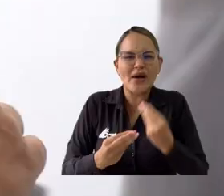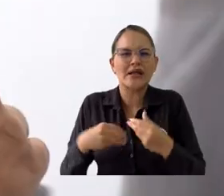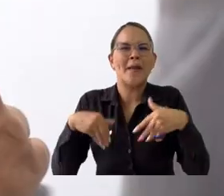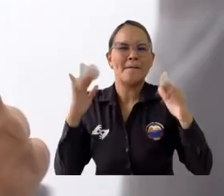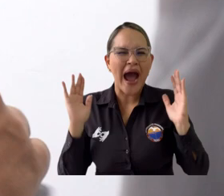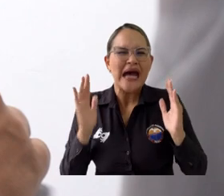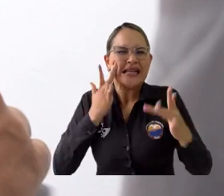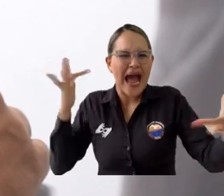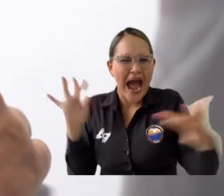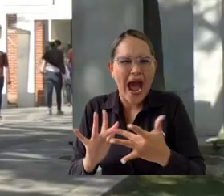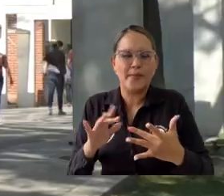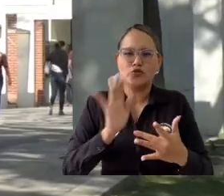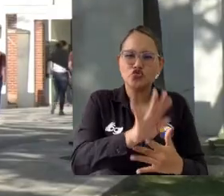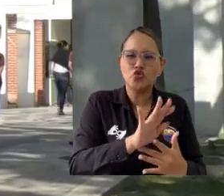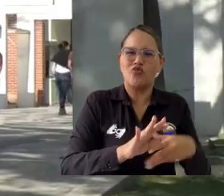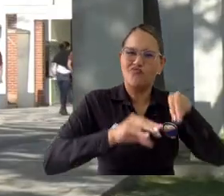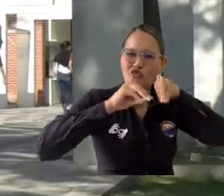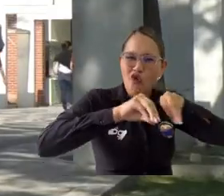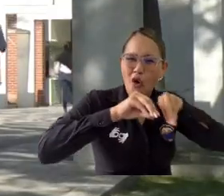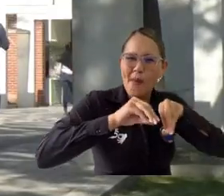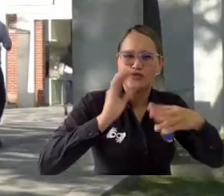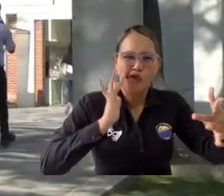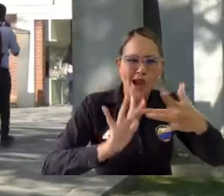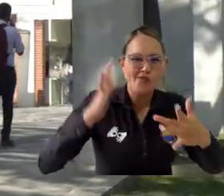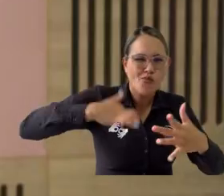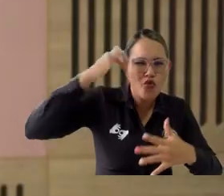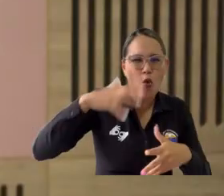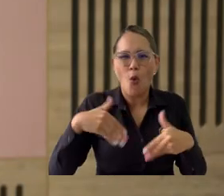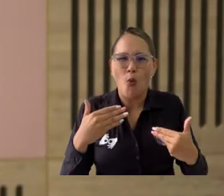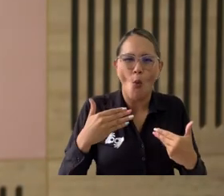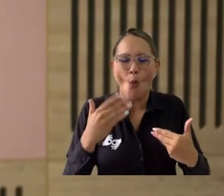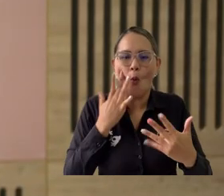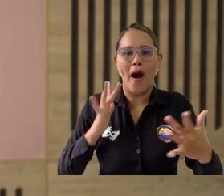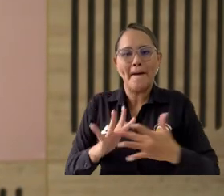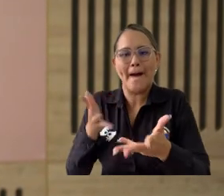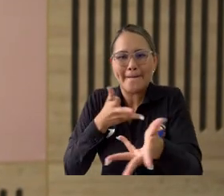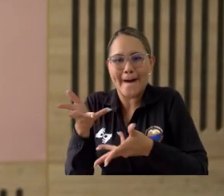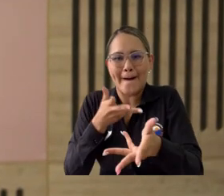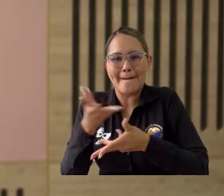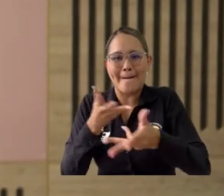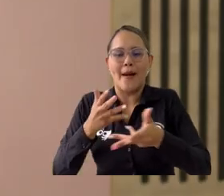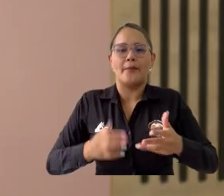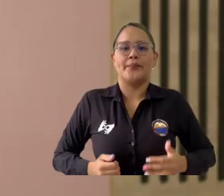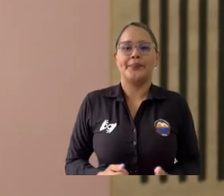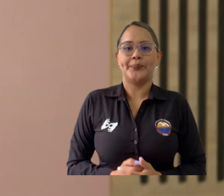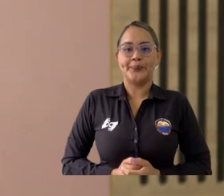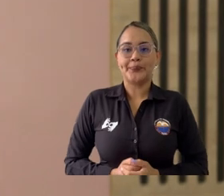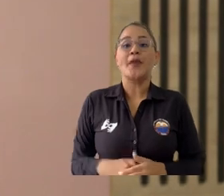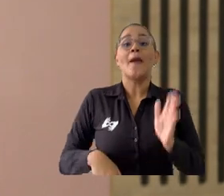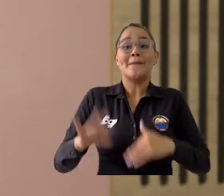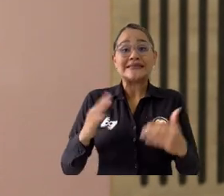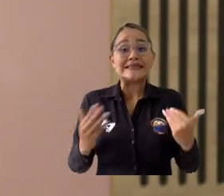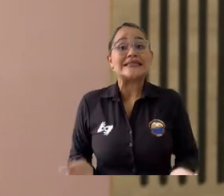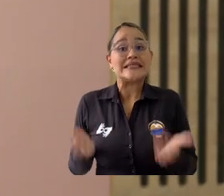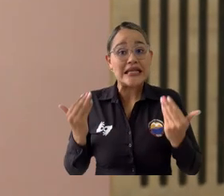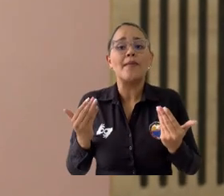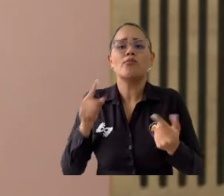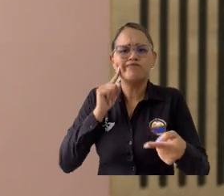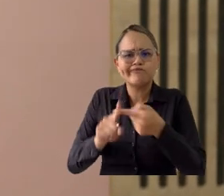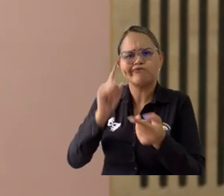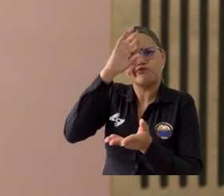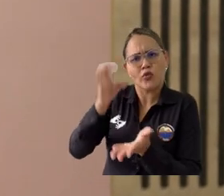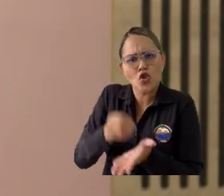formación de profesionales del área y su distribución en el territorio. Nos han permitido expresar nuestras opiniones frente a las grandes